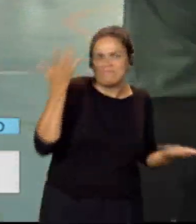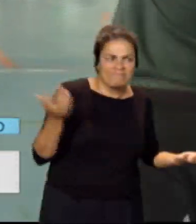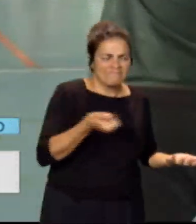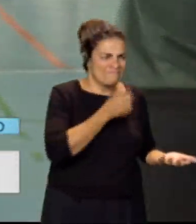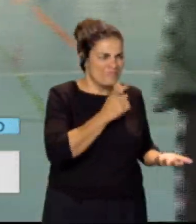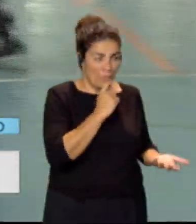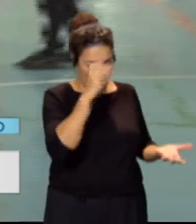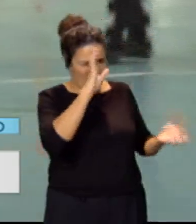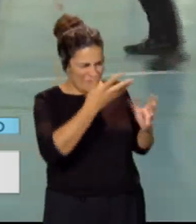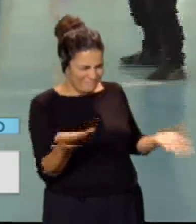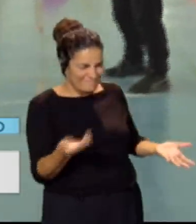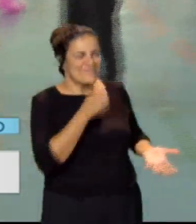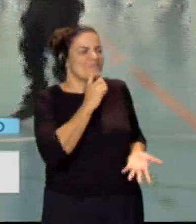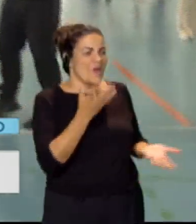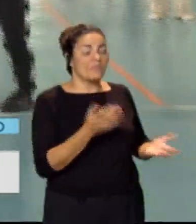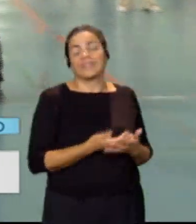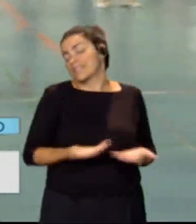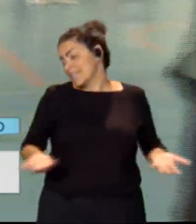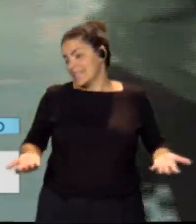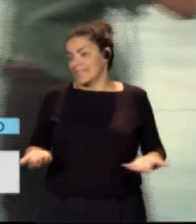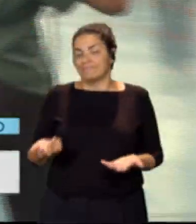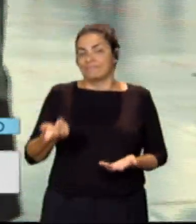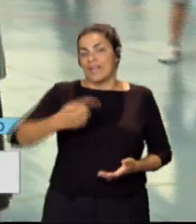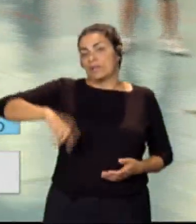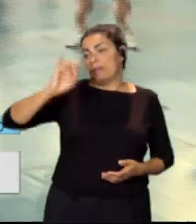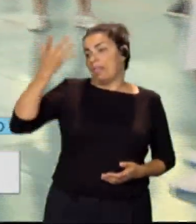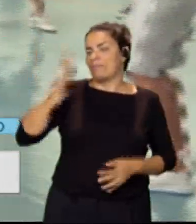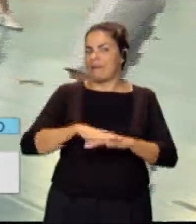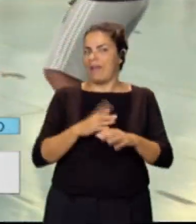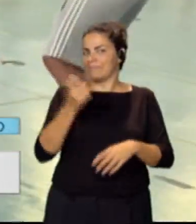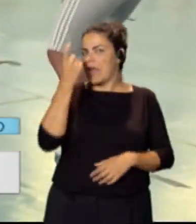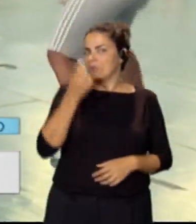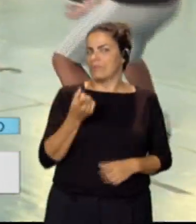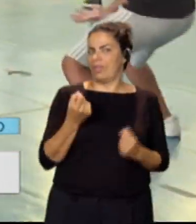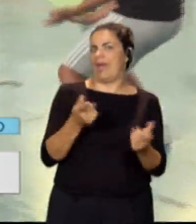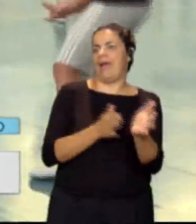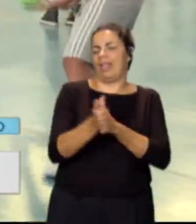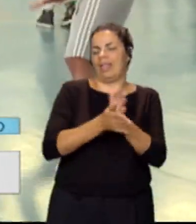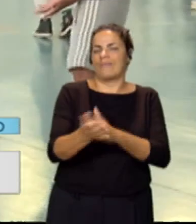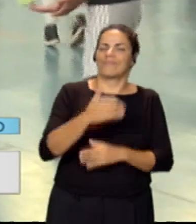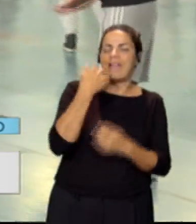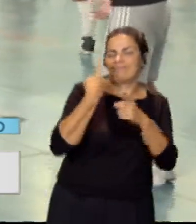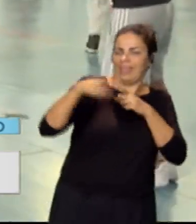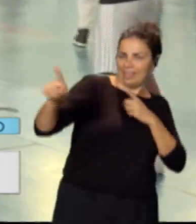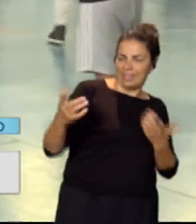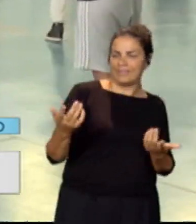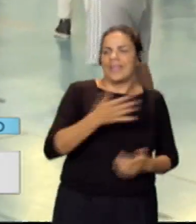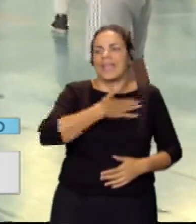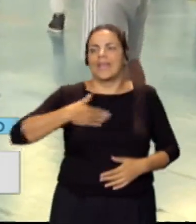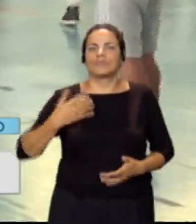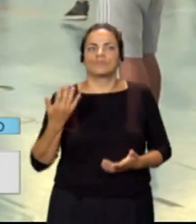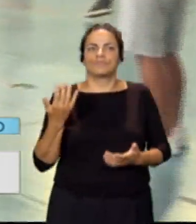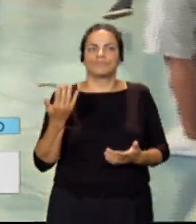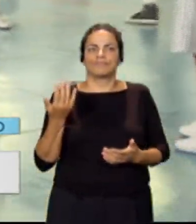un poco esta locura? Sí, bueno, al final se nos ocurrió un poquito, pero vamos intentar motivar a los alumnos de forma diferente, buscar una actividad un poco